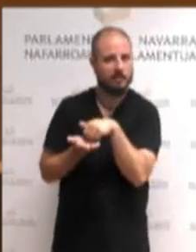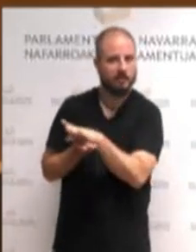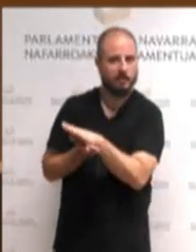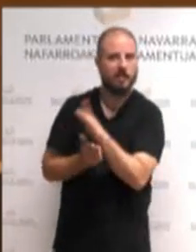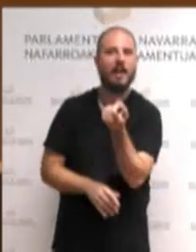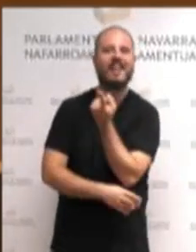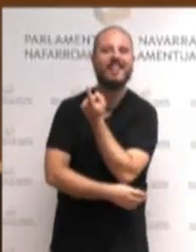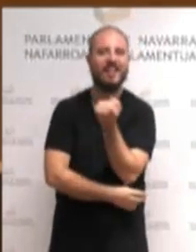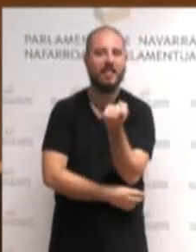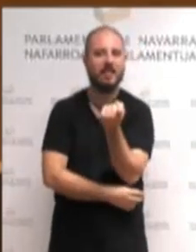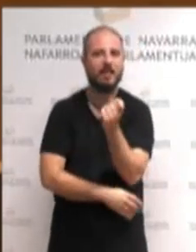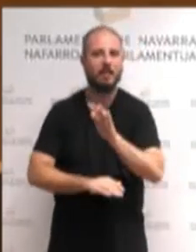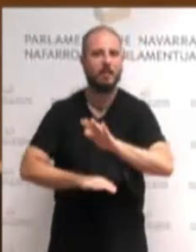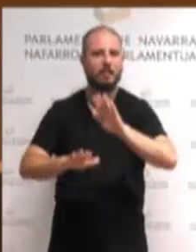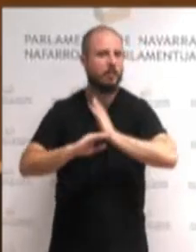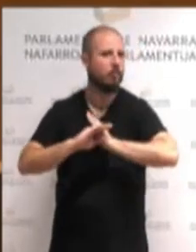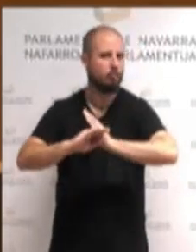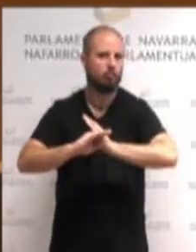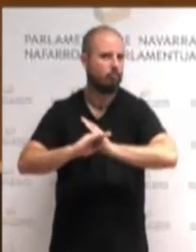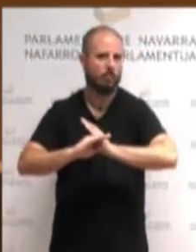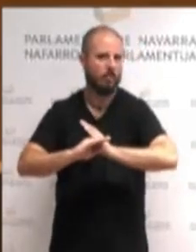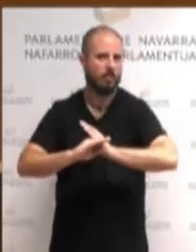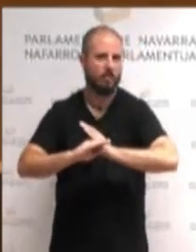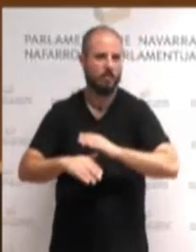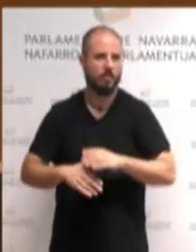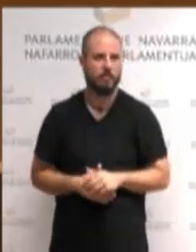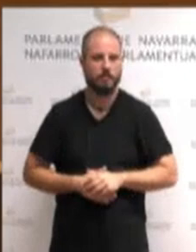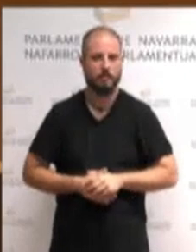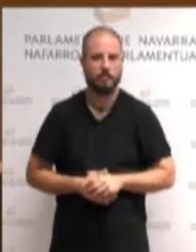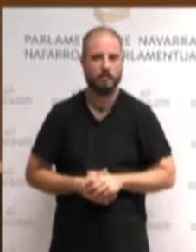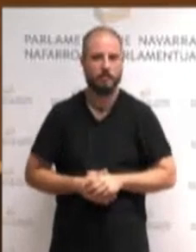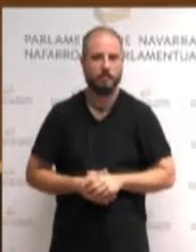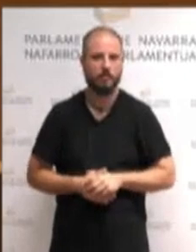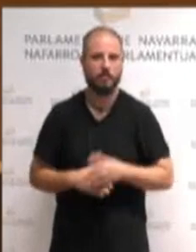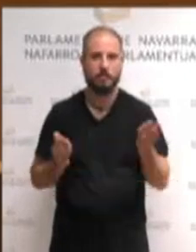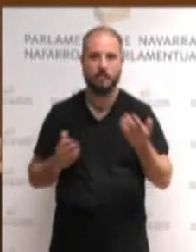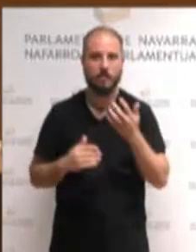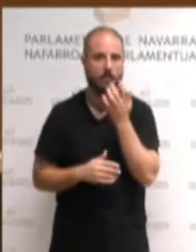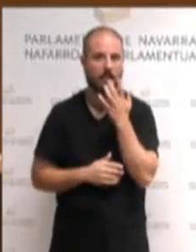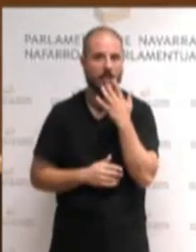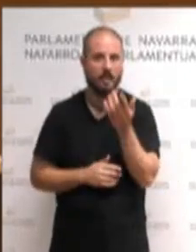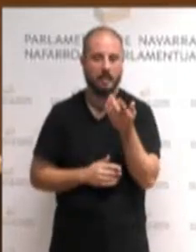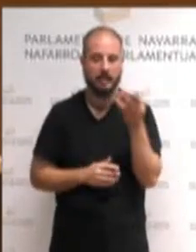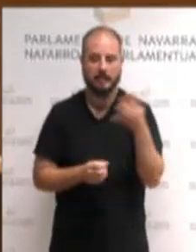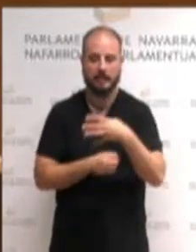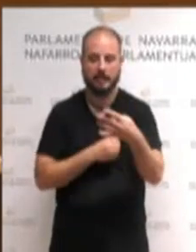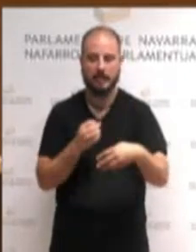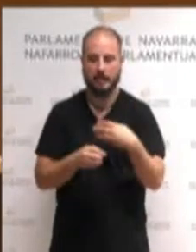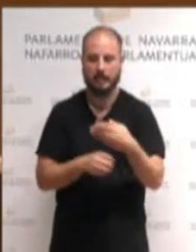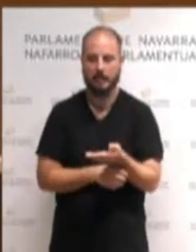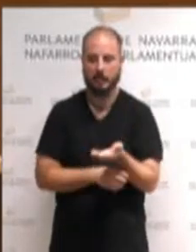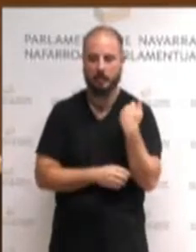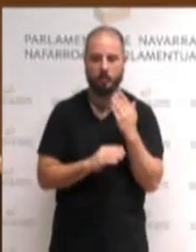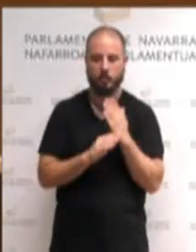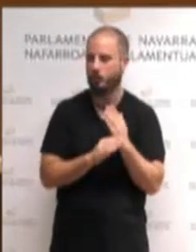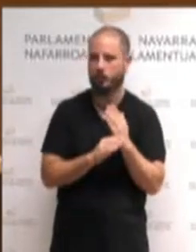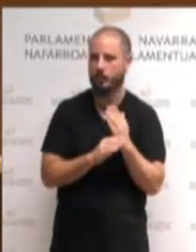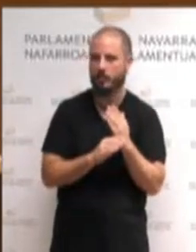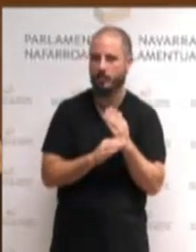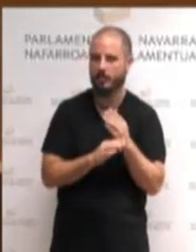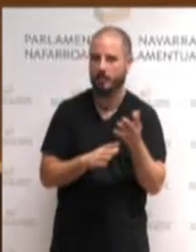nahiko. Aurreko, legegin txaldian nahiko azbazen, orainoan are gutxiago.